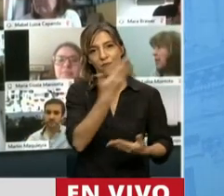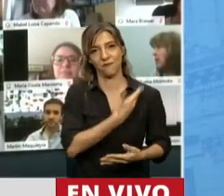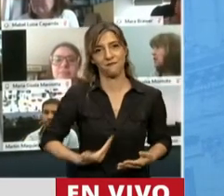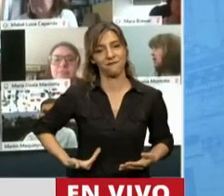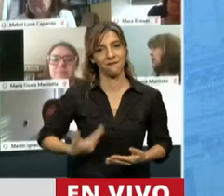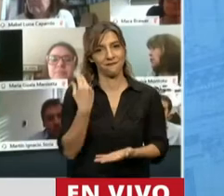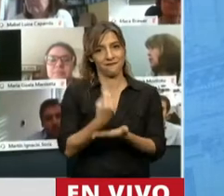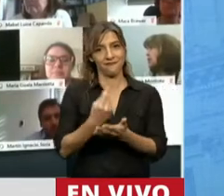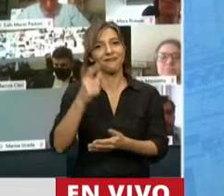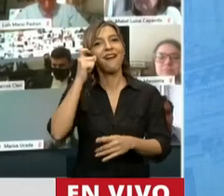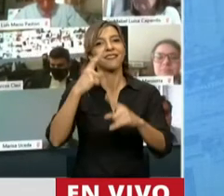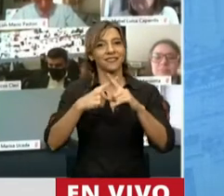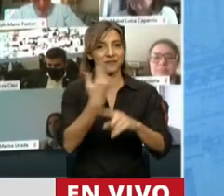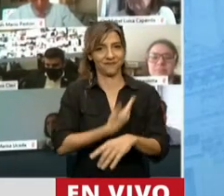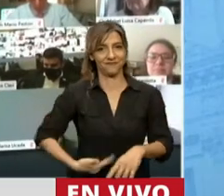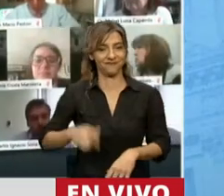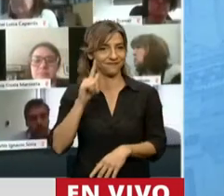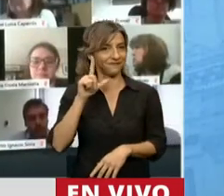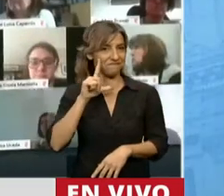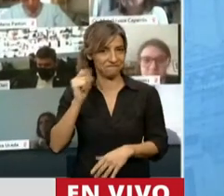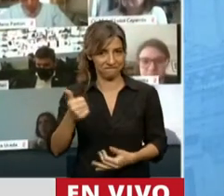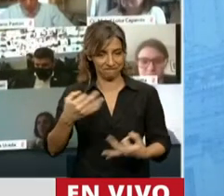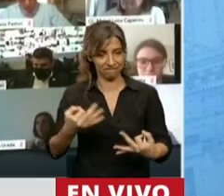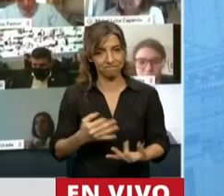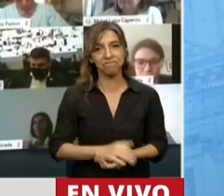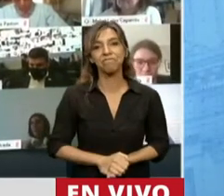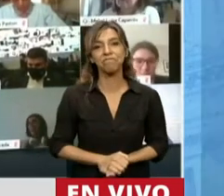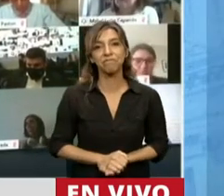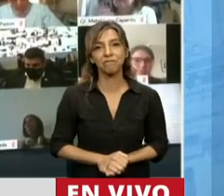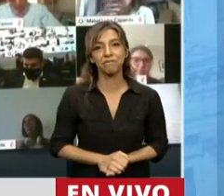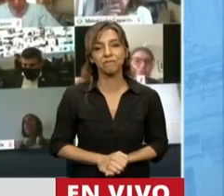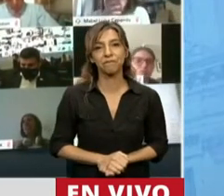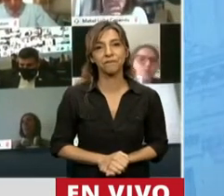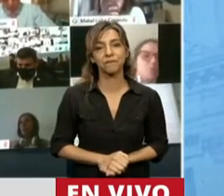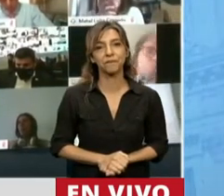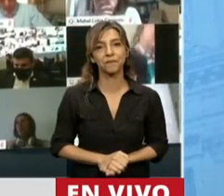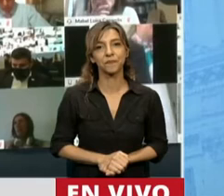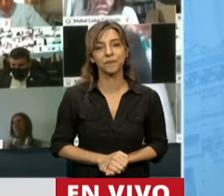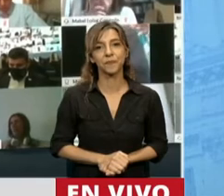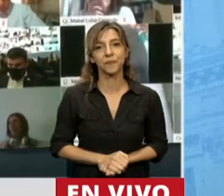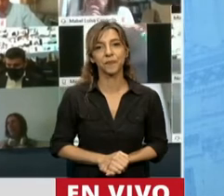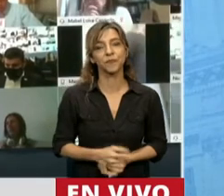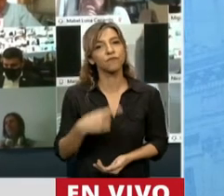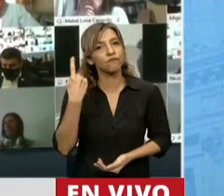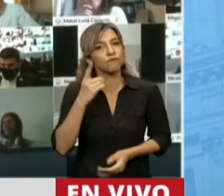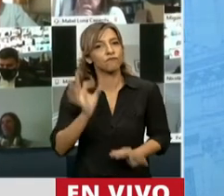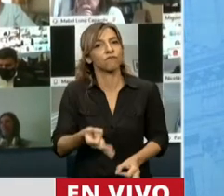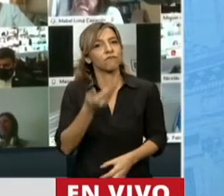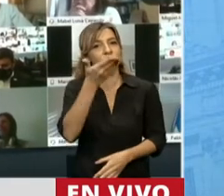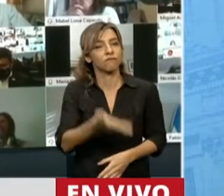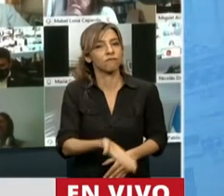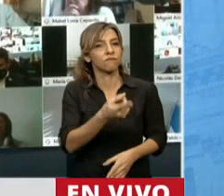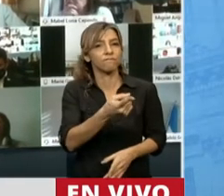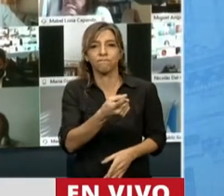doctor Arturo Ilía. Sin ninguna duda, ha sido uno de los hombres que ha dejado